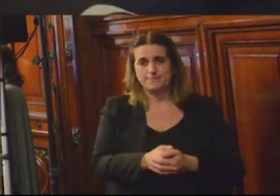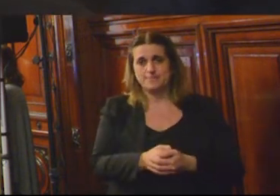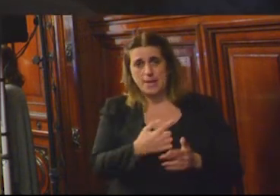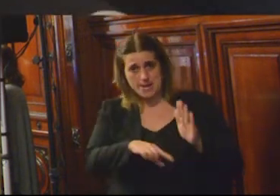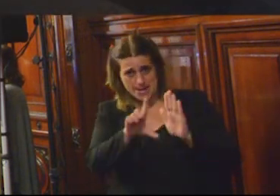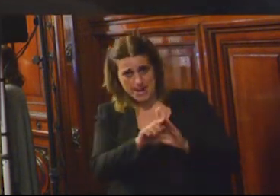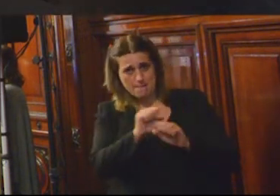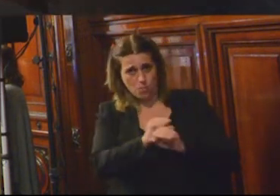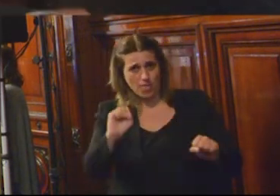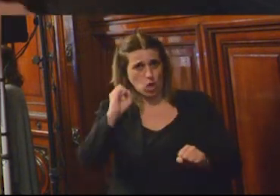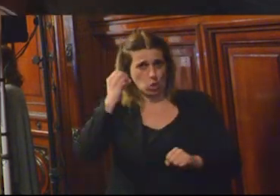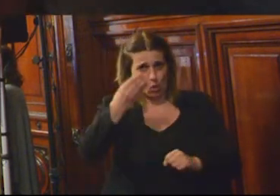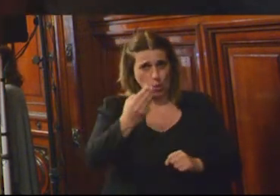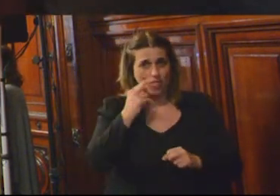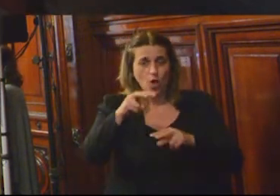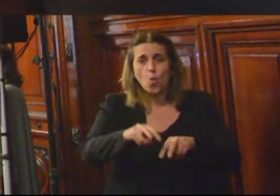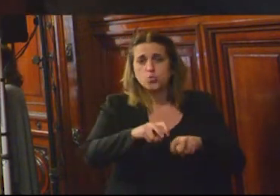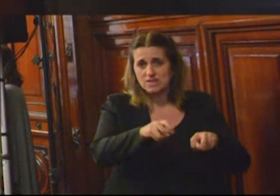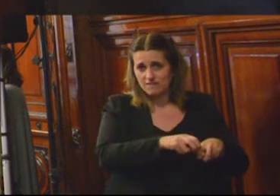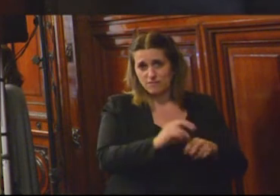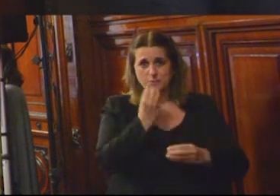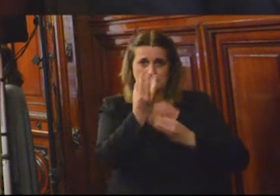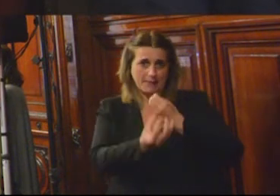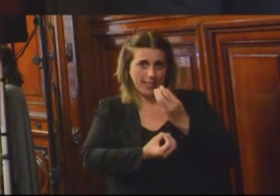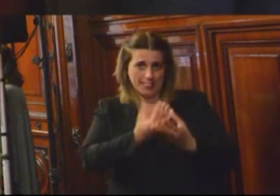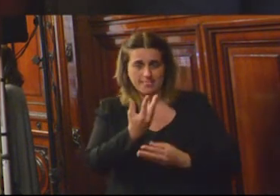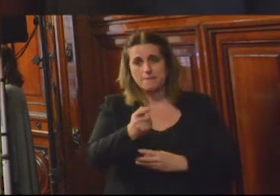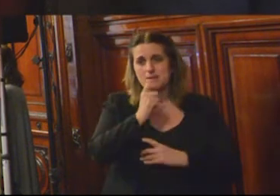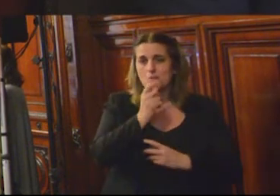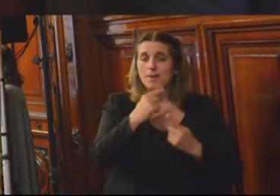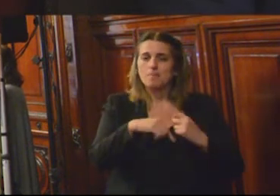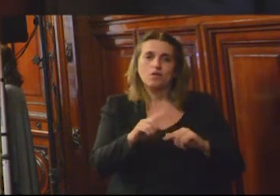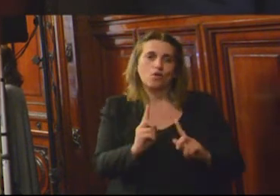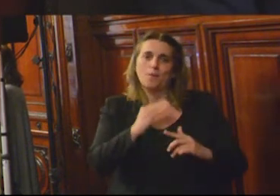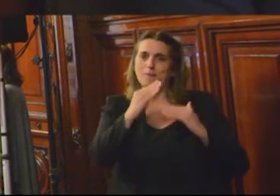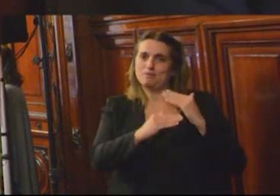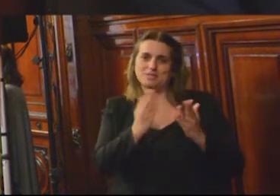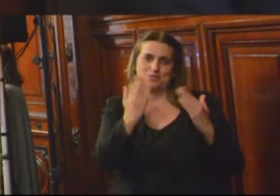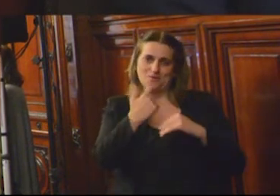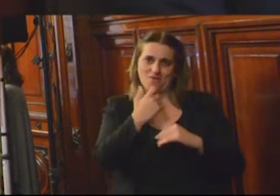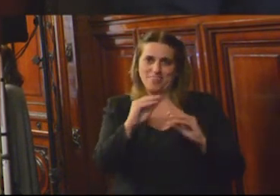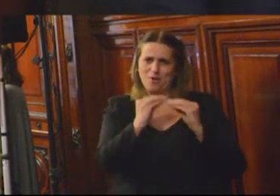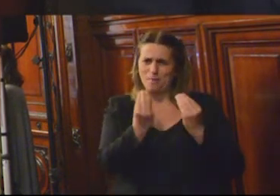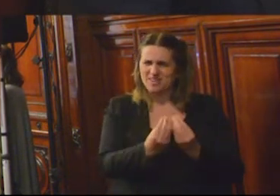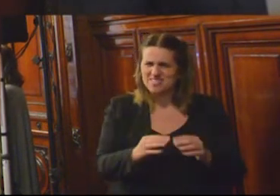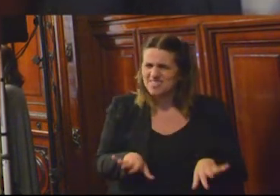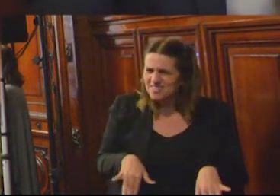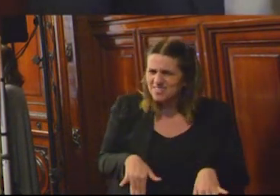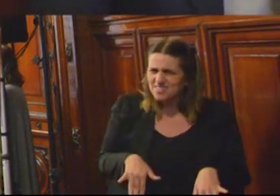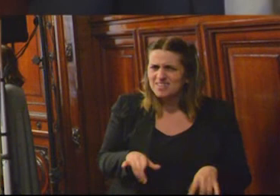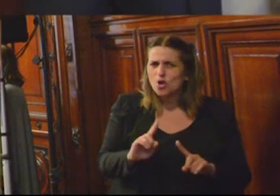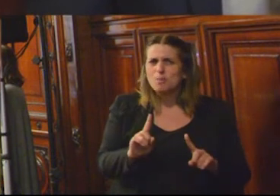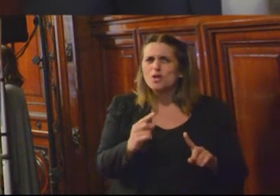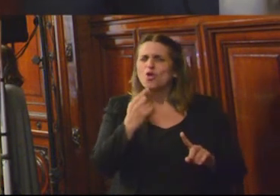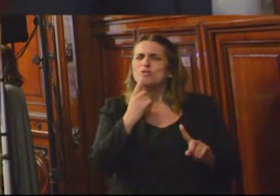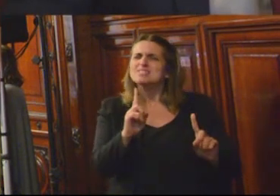los clubes, pero todavía está en un proceso de implementación. Punto uno. Disculpe, pero me refiero a, no sé